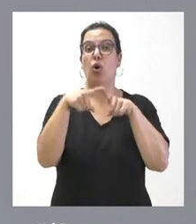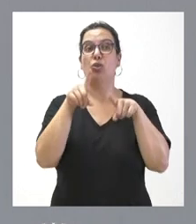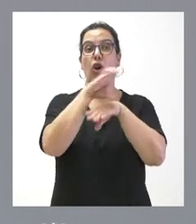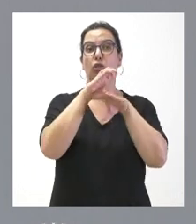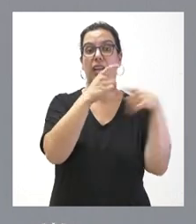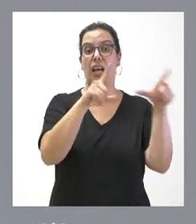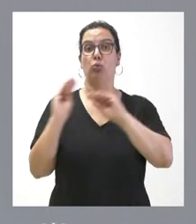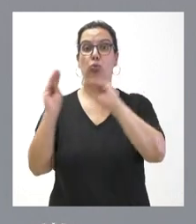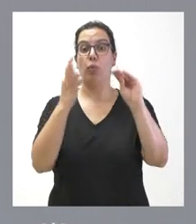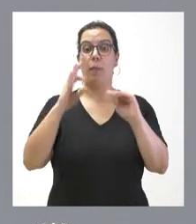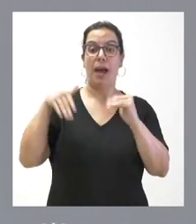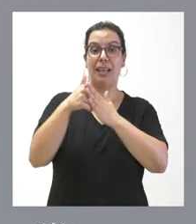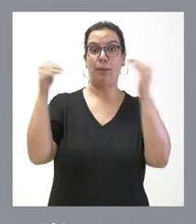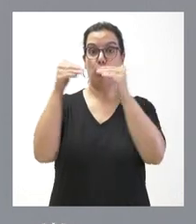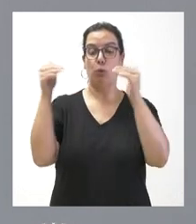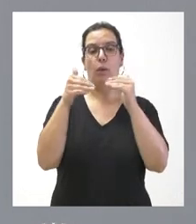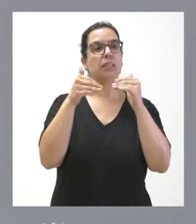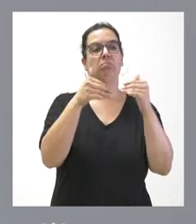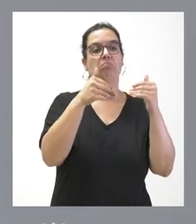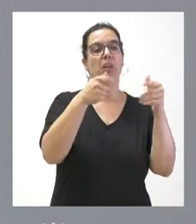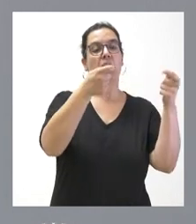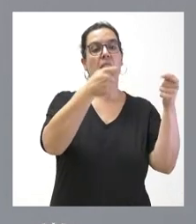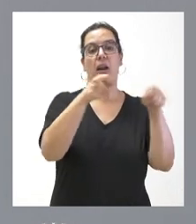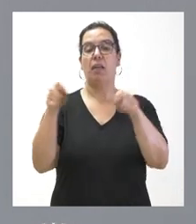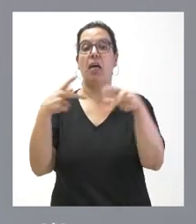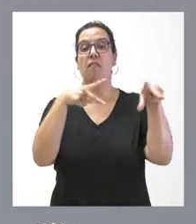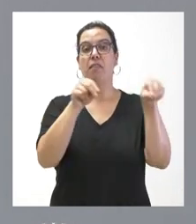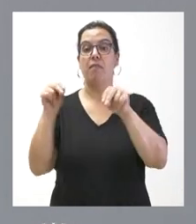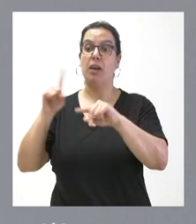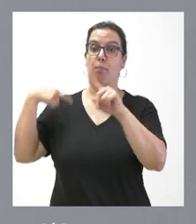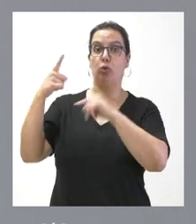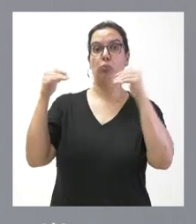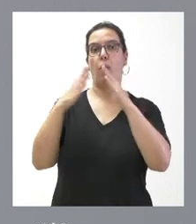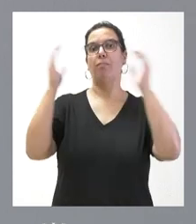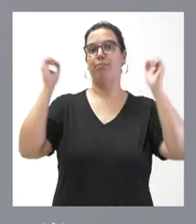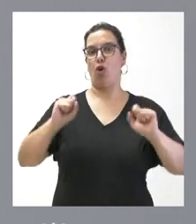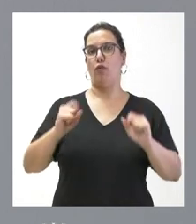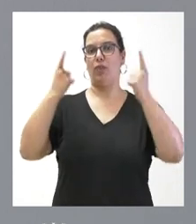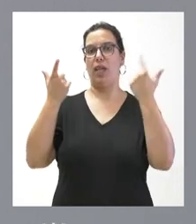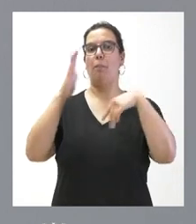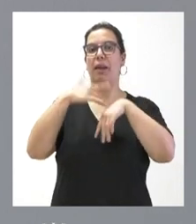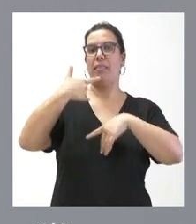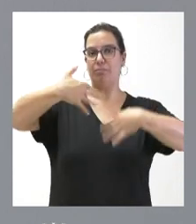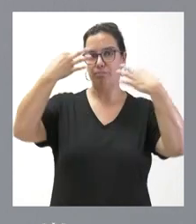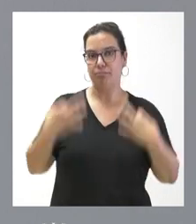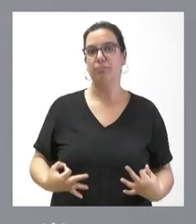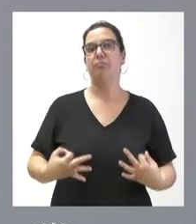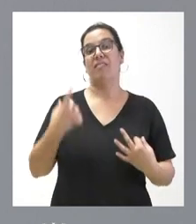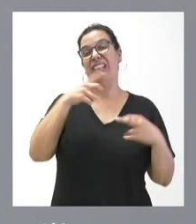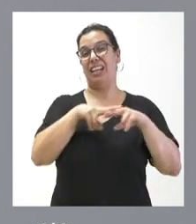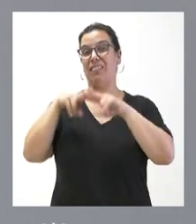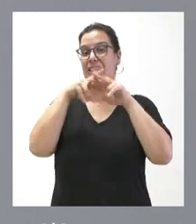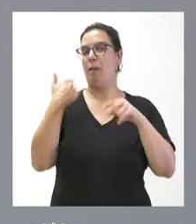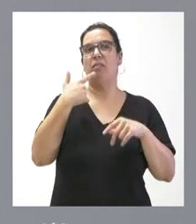competencial y lo que corresponda al Consejo de Gobierno el próximo jueves lo podamos acordar, definitivamente, para declarar su no